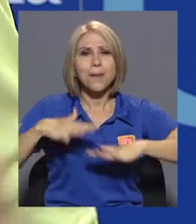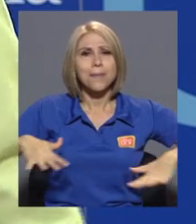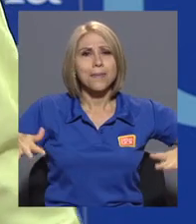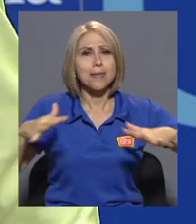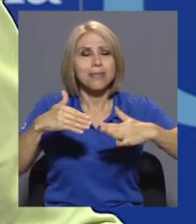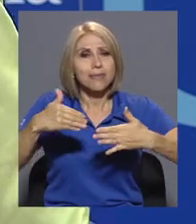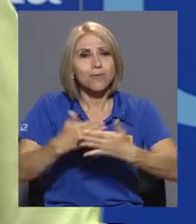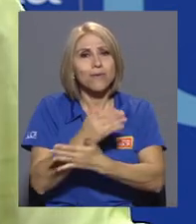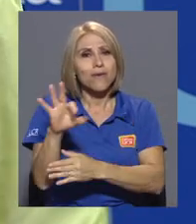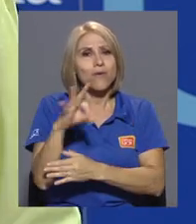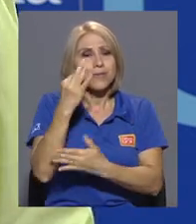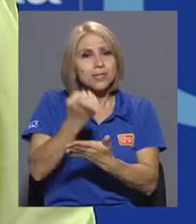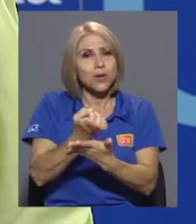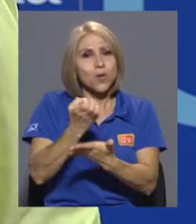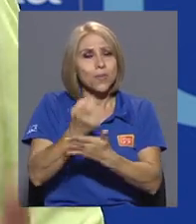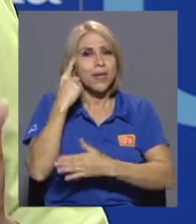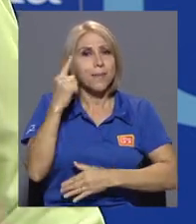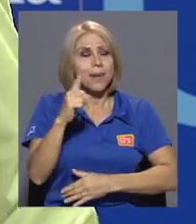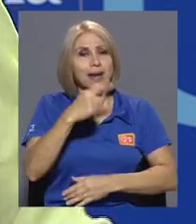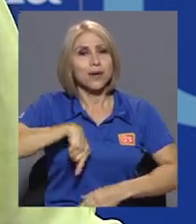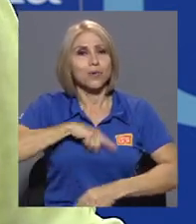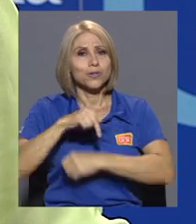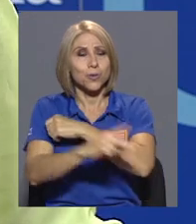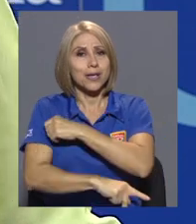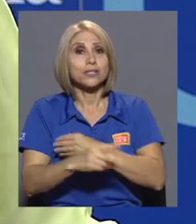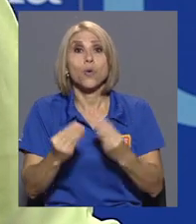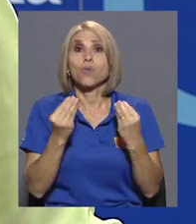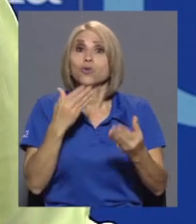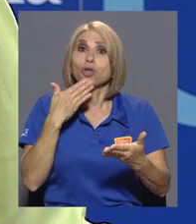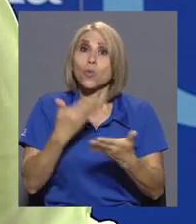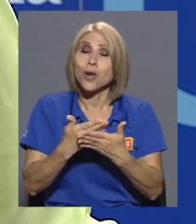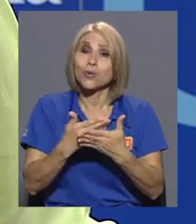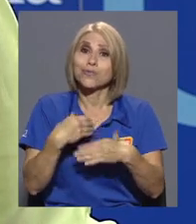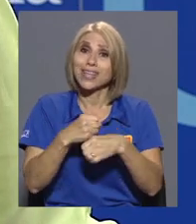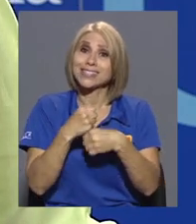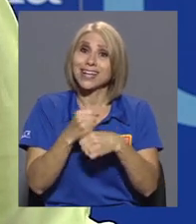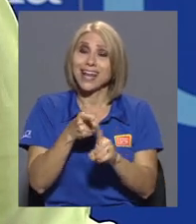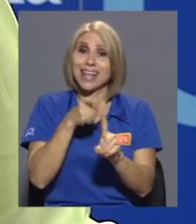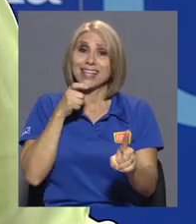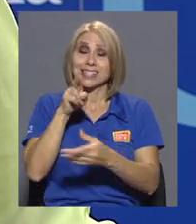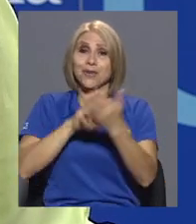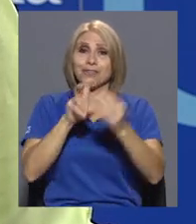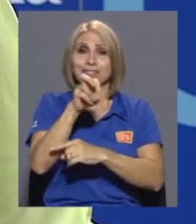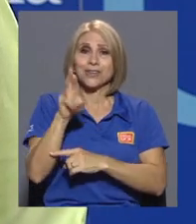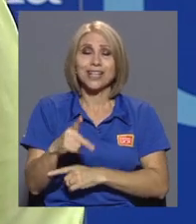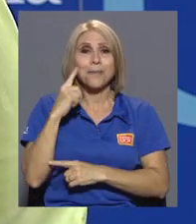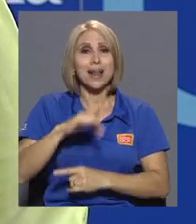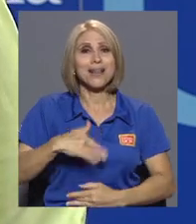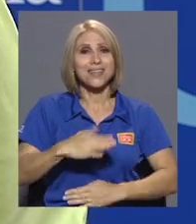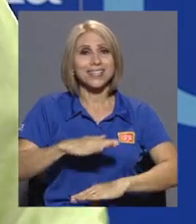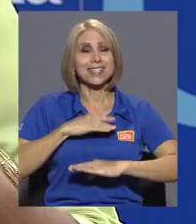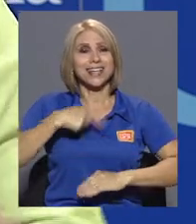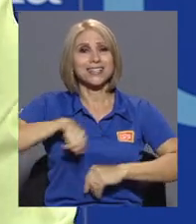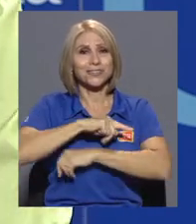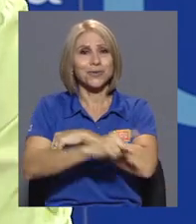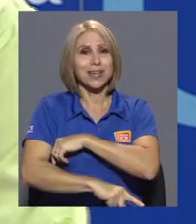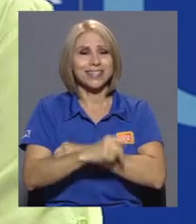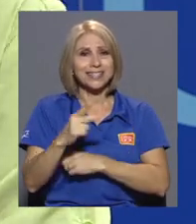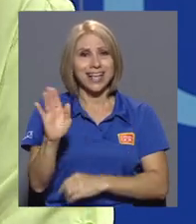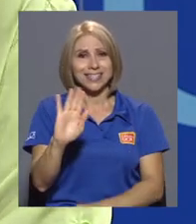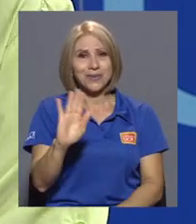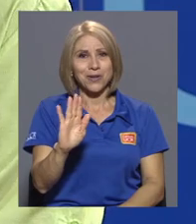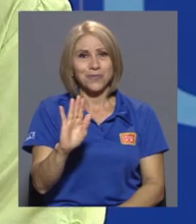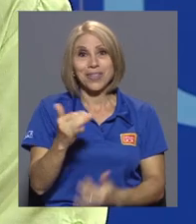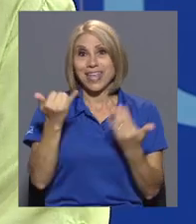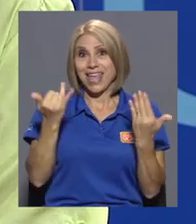nuevas formas de economía para nuestro país, con mucho de lo bueno que se genera como esto desde la Universidad de Costa Rica para el bienestar de nuestro país. Hasta luego,